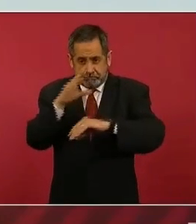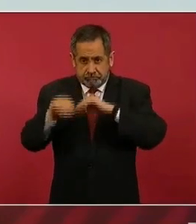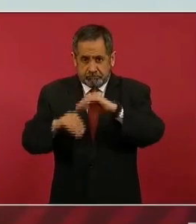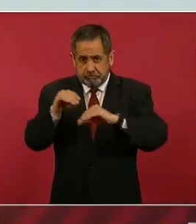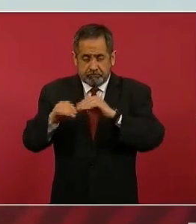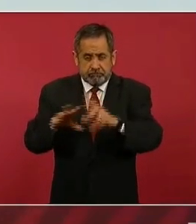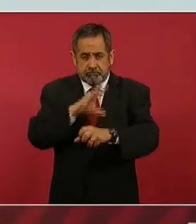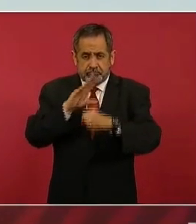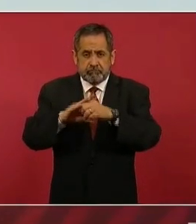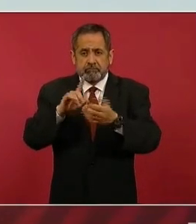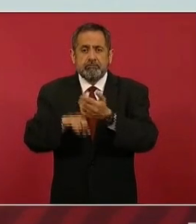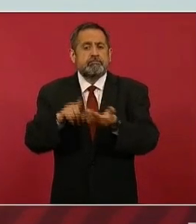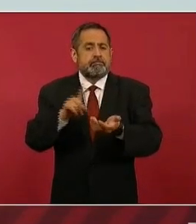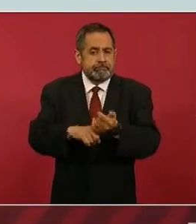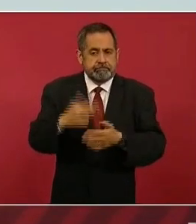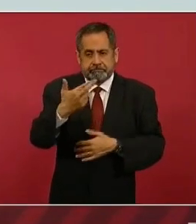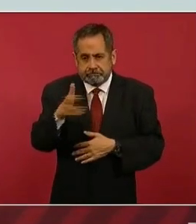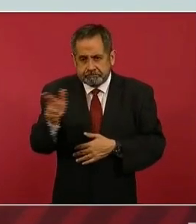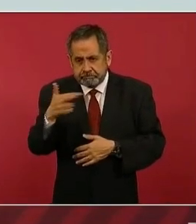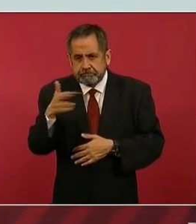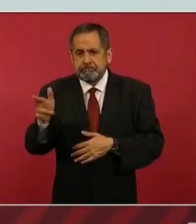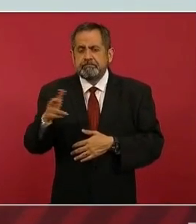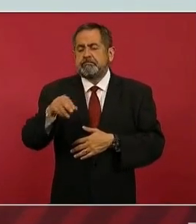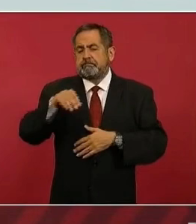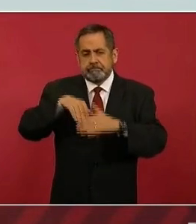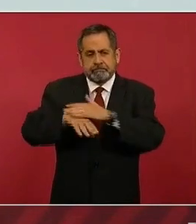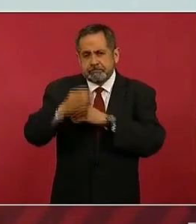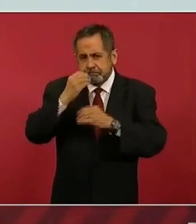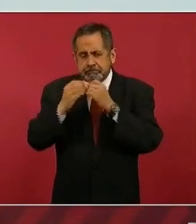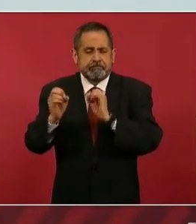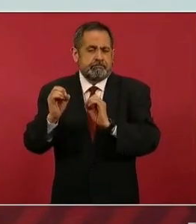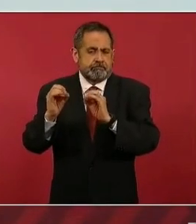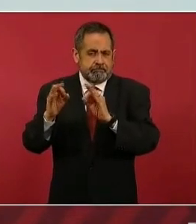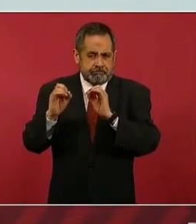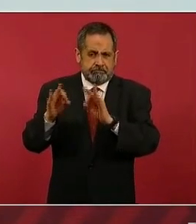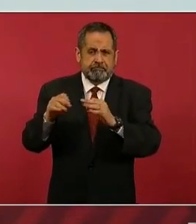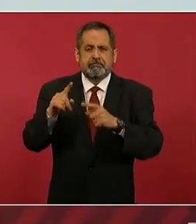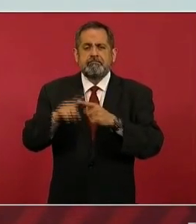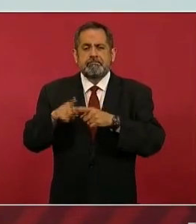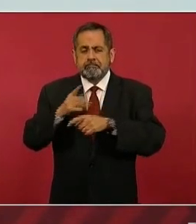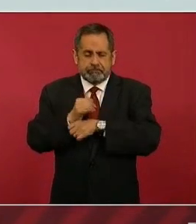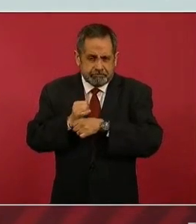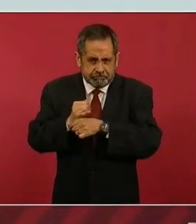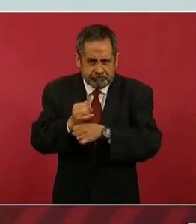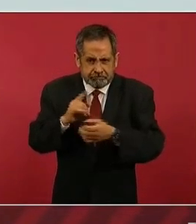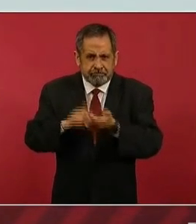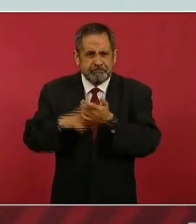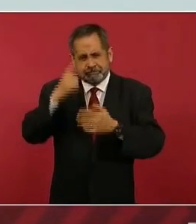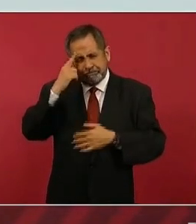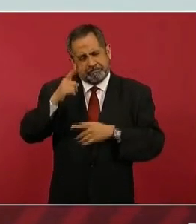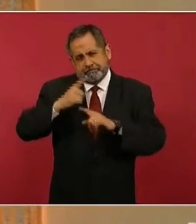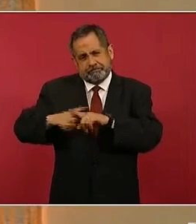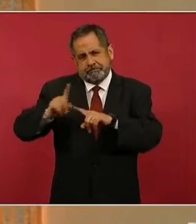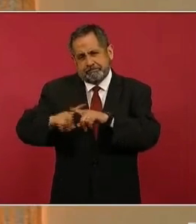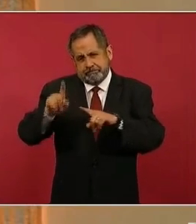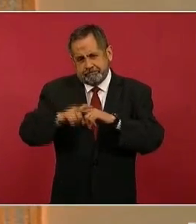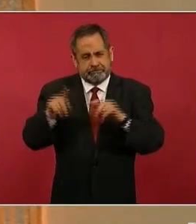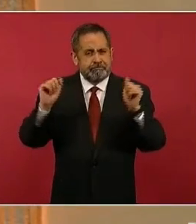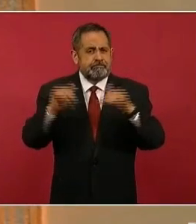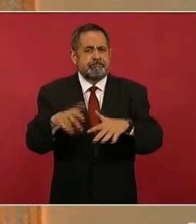restaurante, centro de oficinas, centro de investigación para la CONAMP y